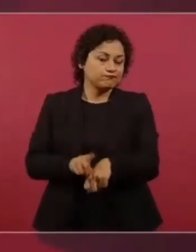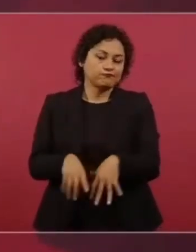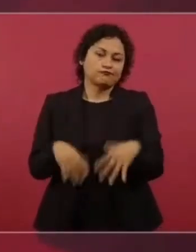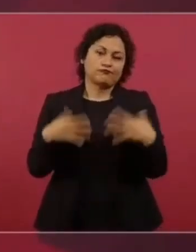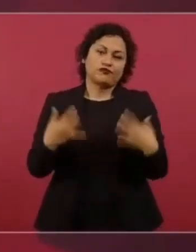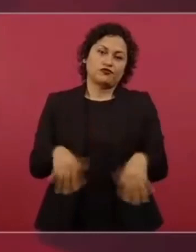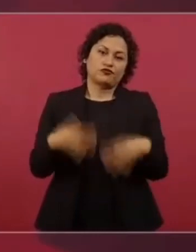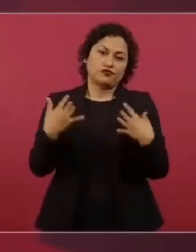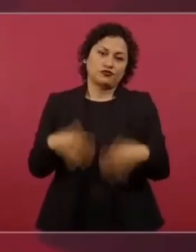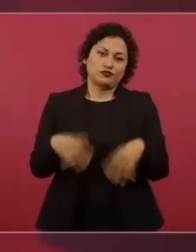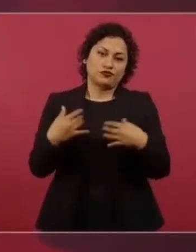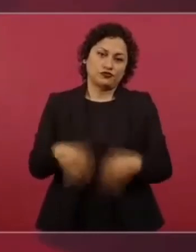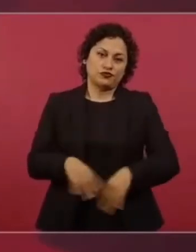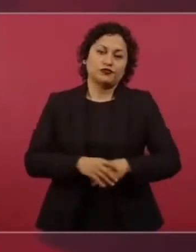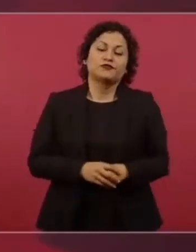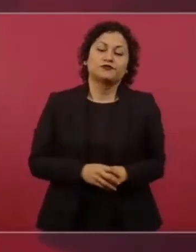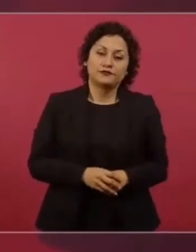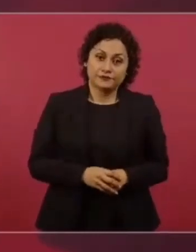Olmeca,